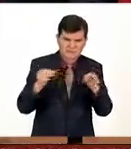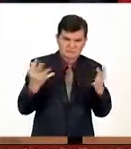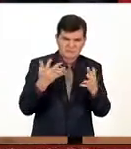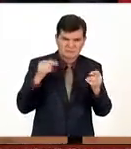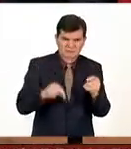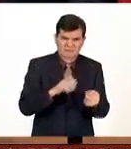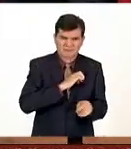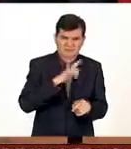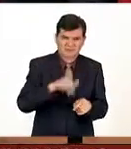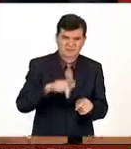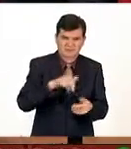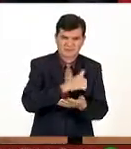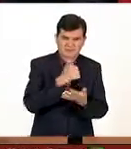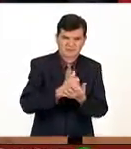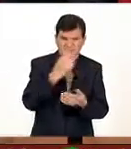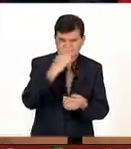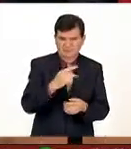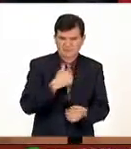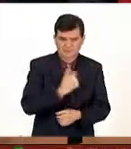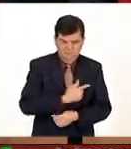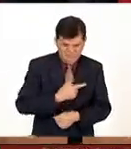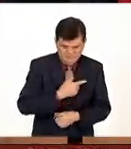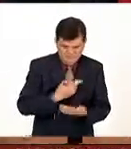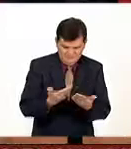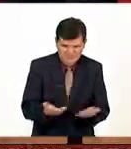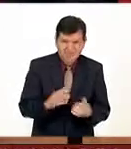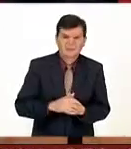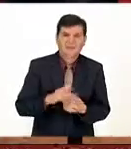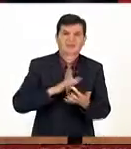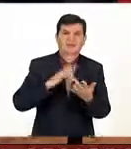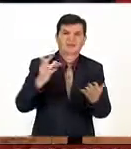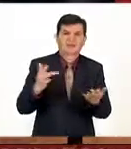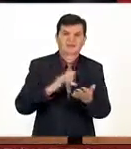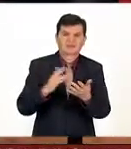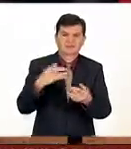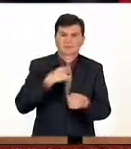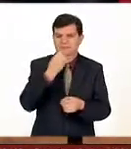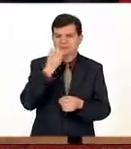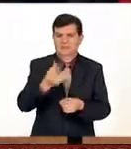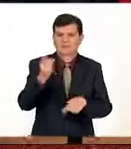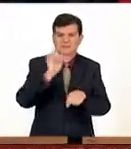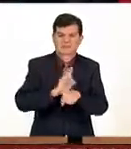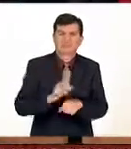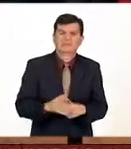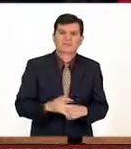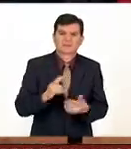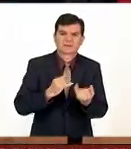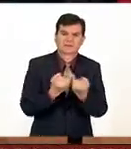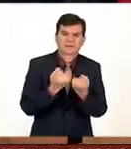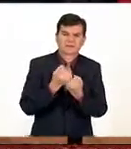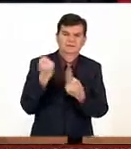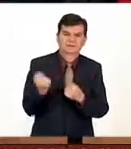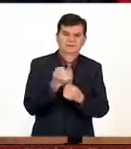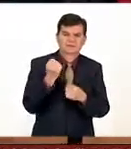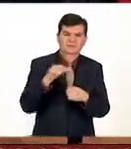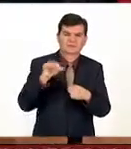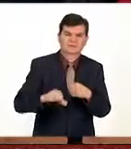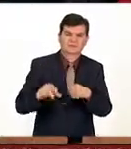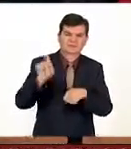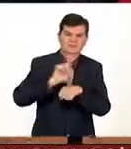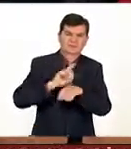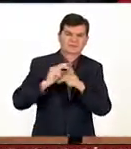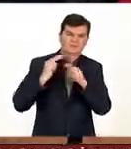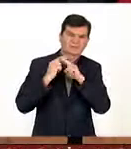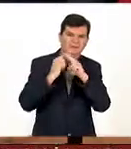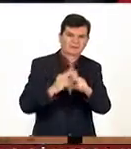especializado en la ciudad de méxico nada me daré más gusto muchísimas gracias y que pasas un excelente día además te tocó la suerte de estar el día